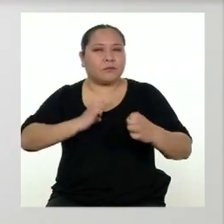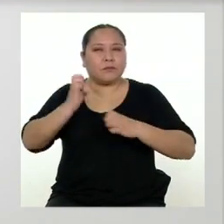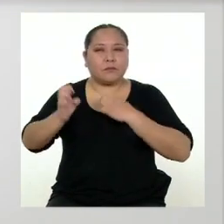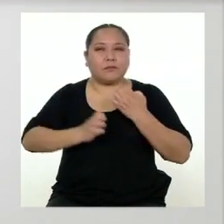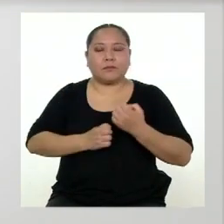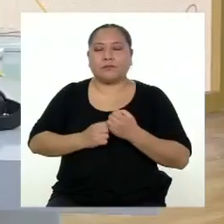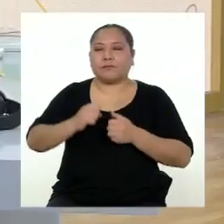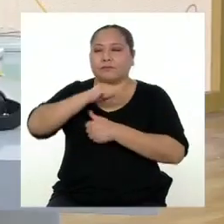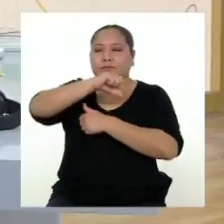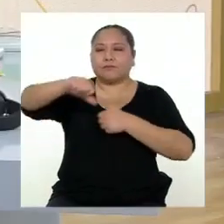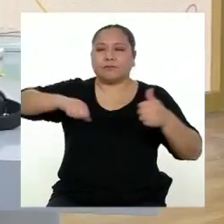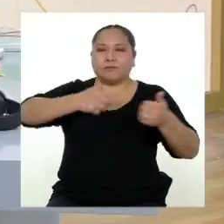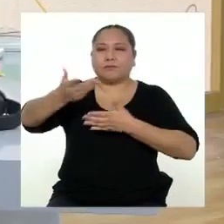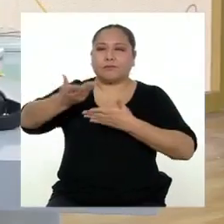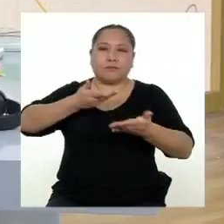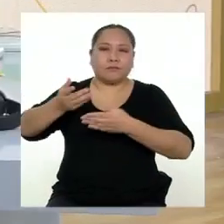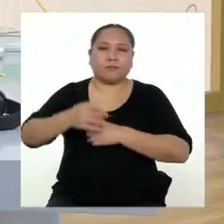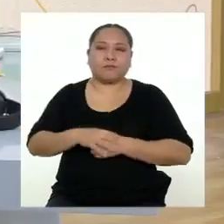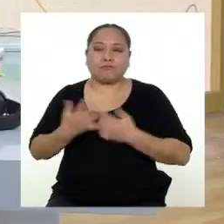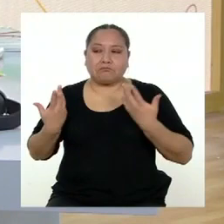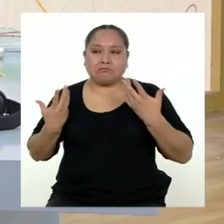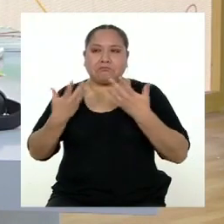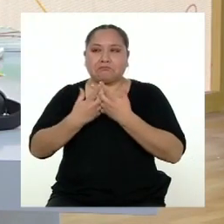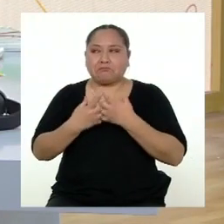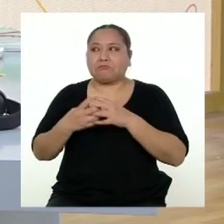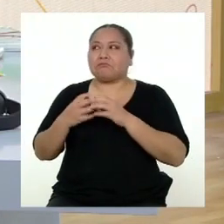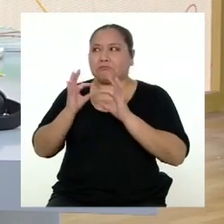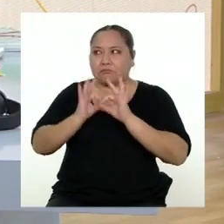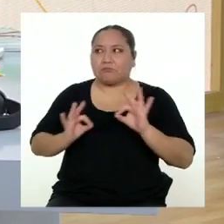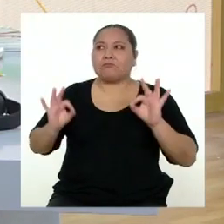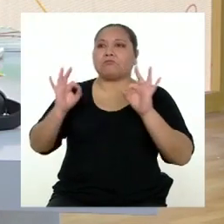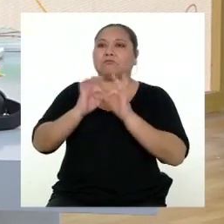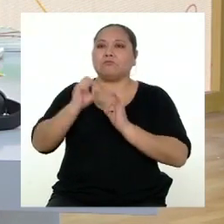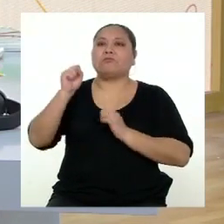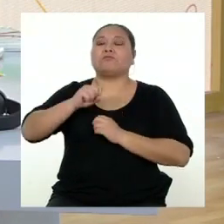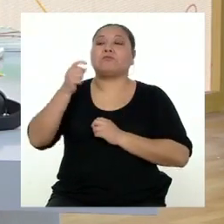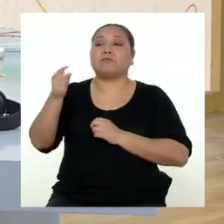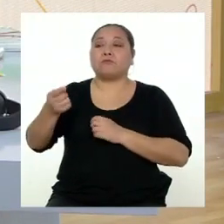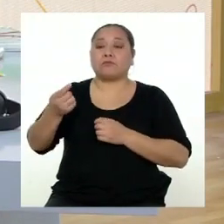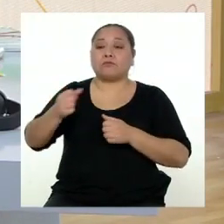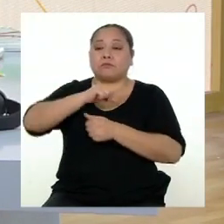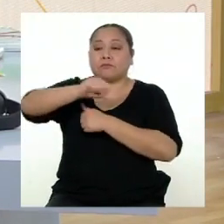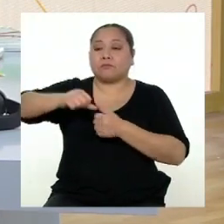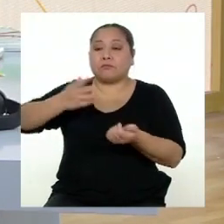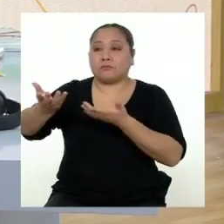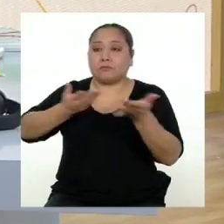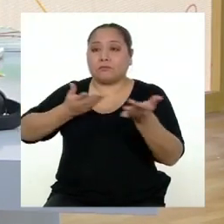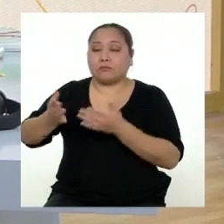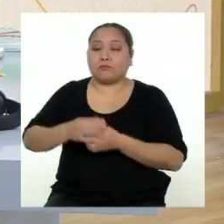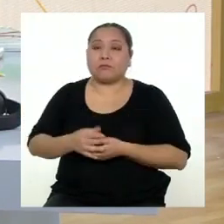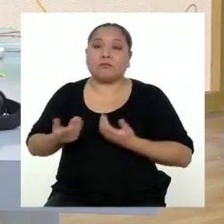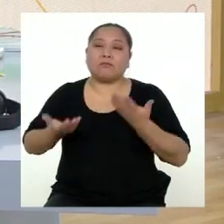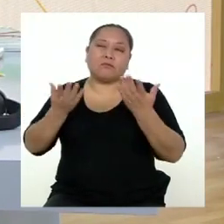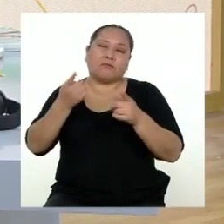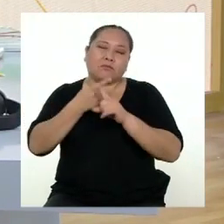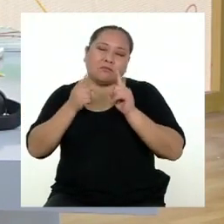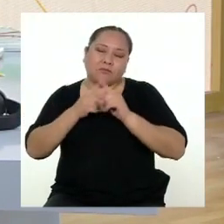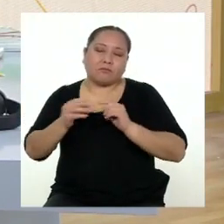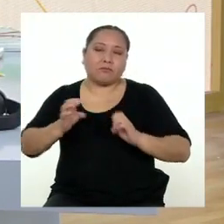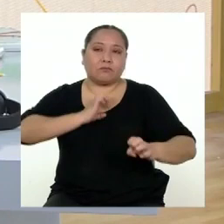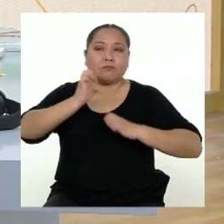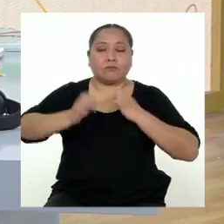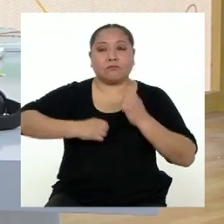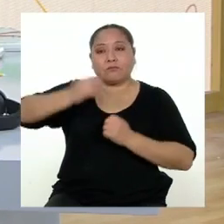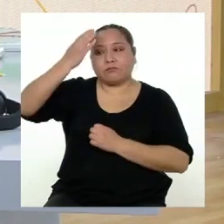convivencia? Se relacionan de una manera muy fuerte porque esa convivencia genera emociones diversas. Y si somos